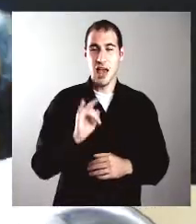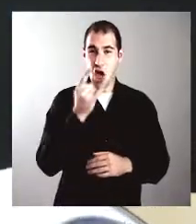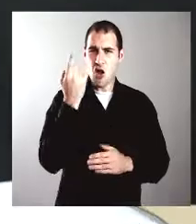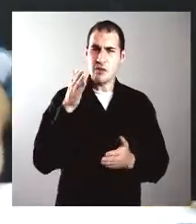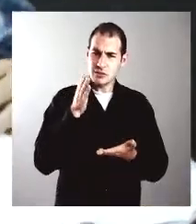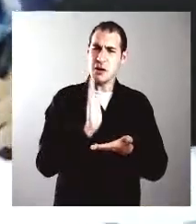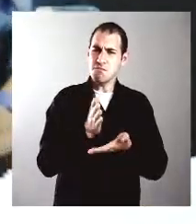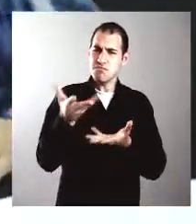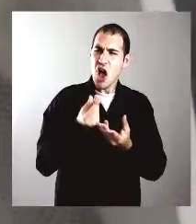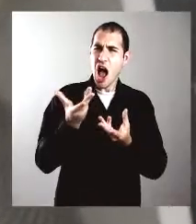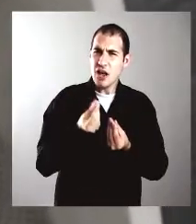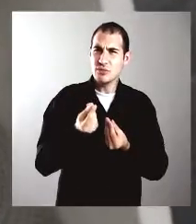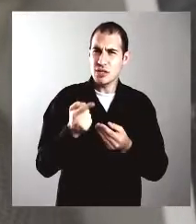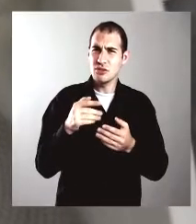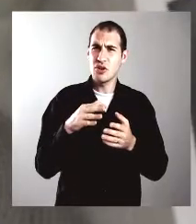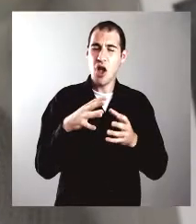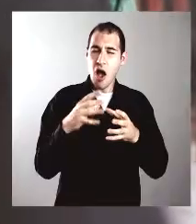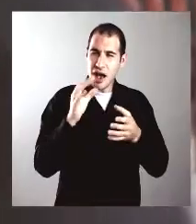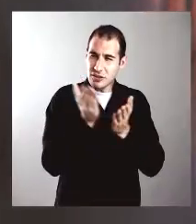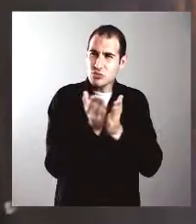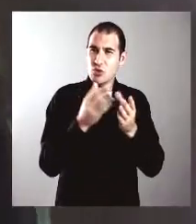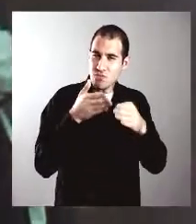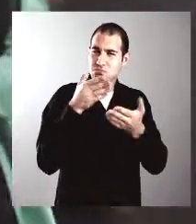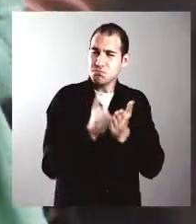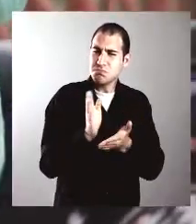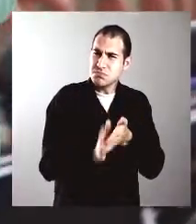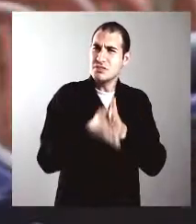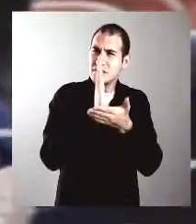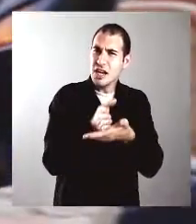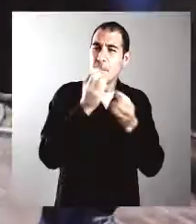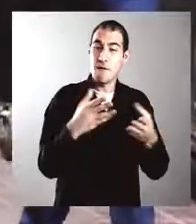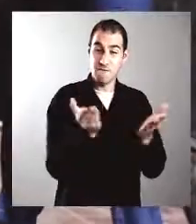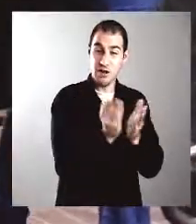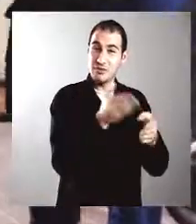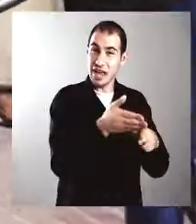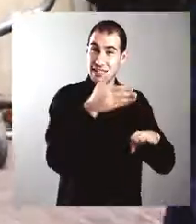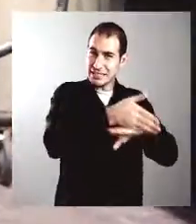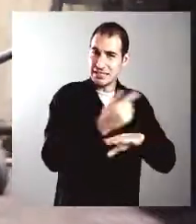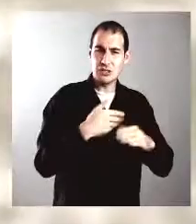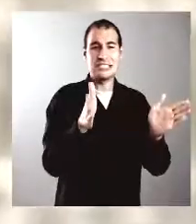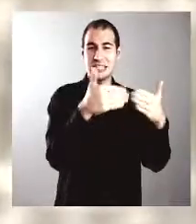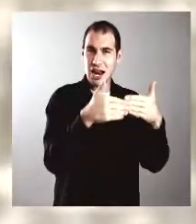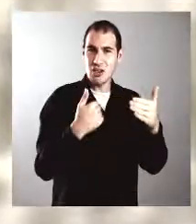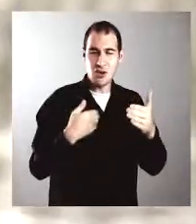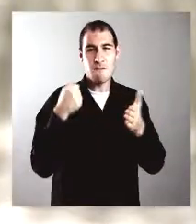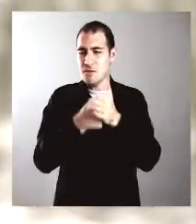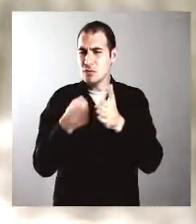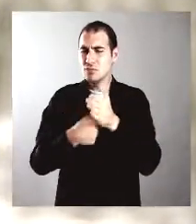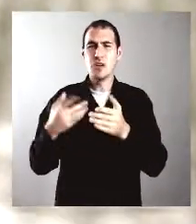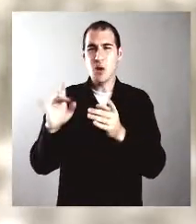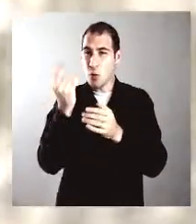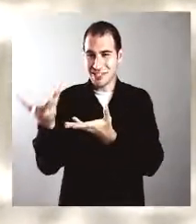Para mí la universidad fue la que me posibilitó el continuar mis estudios, porque en ese momento se cerraba la facultad donde yo estudiaba o había